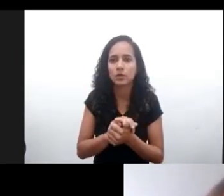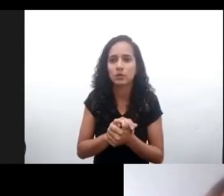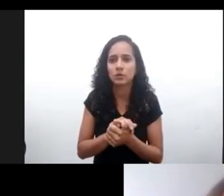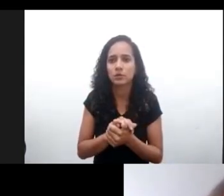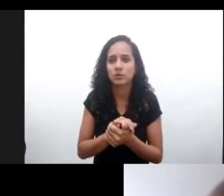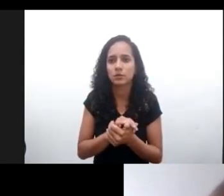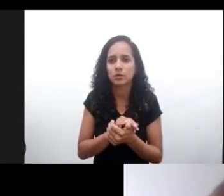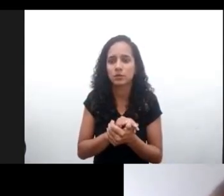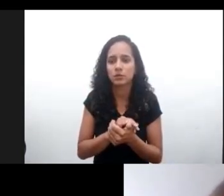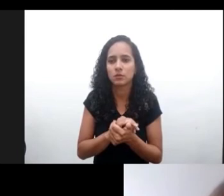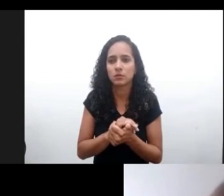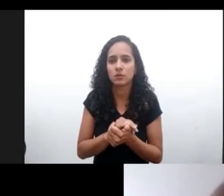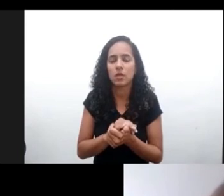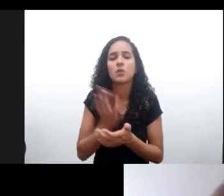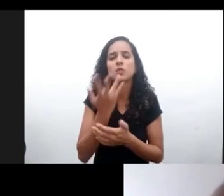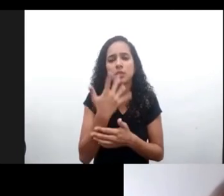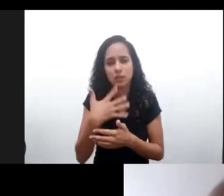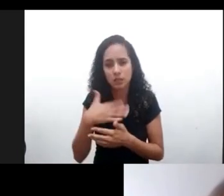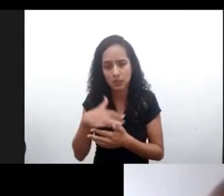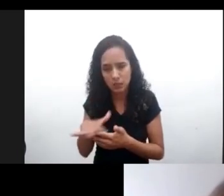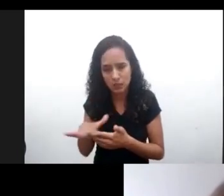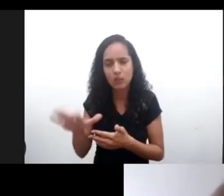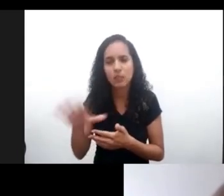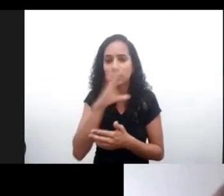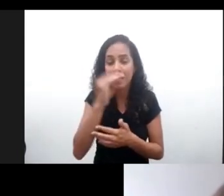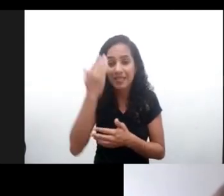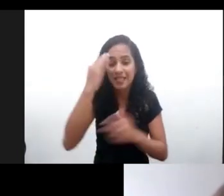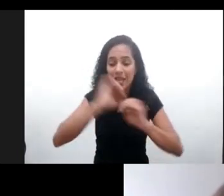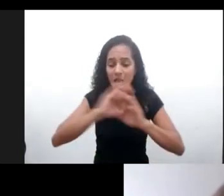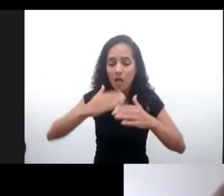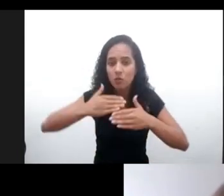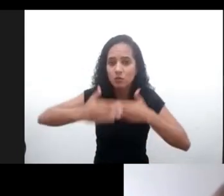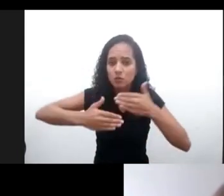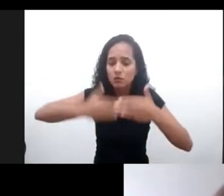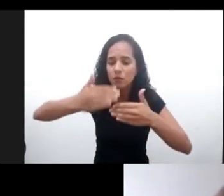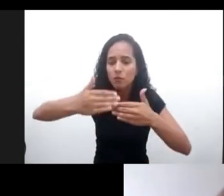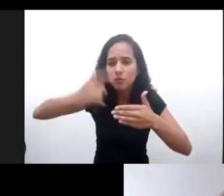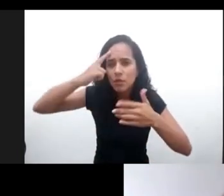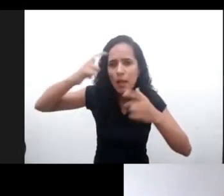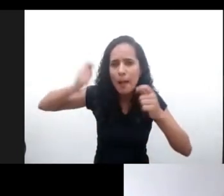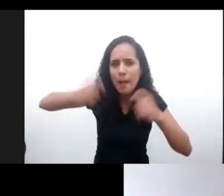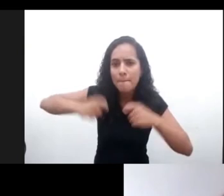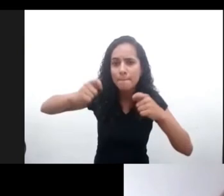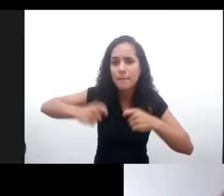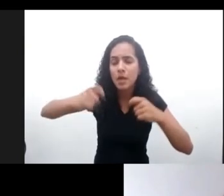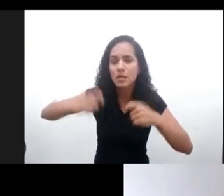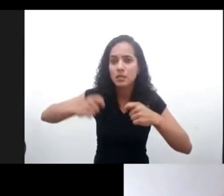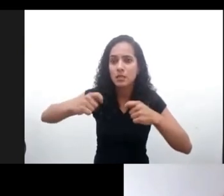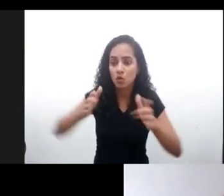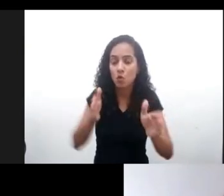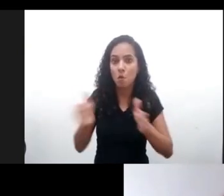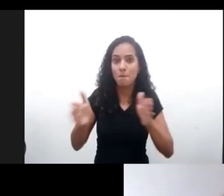y que consideren los niños y adolescentes entendiendo el desarrollo progresivo de sus